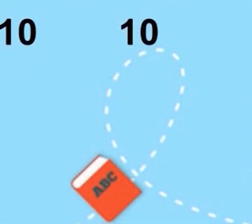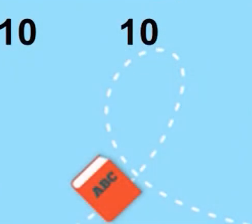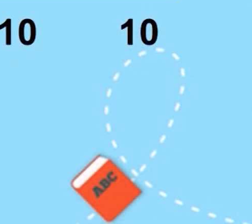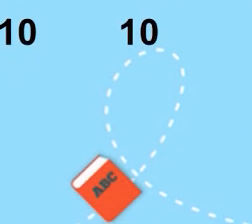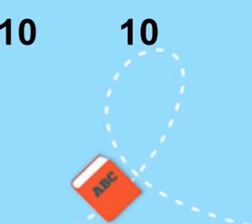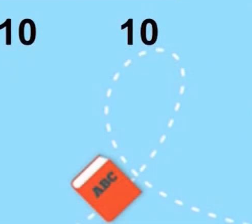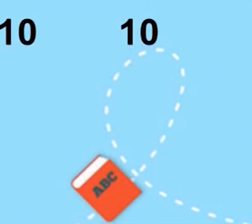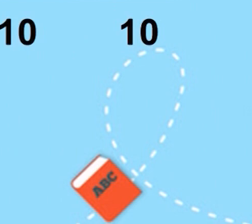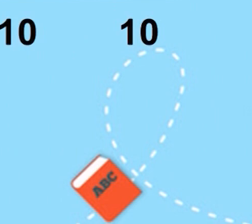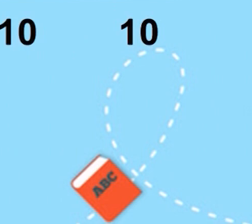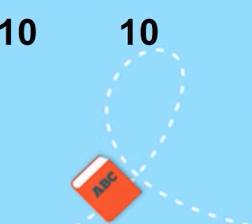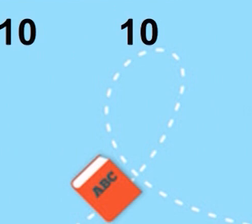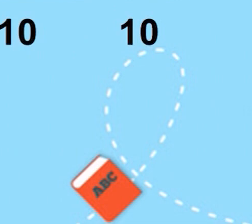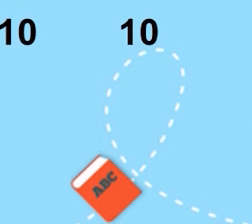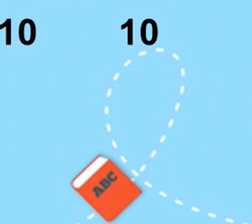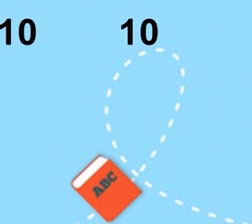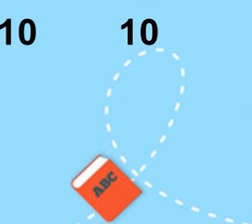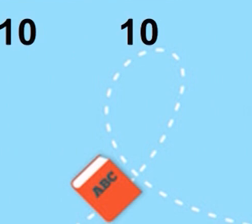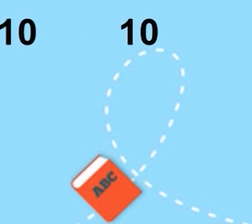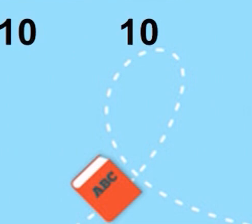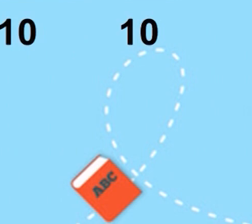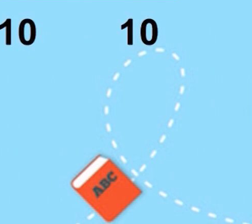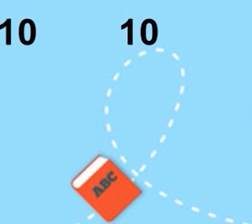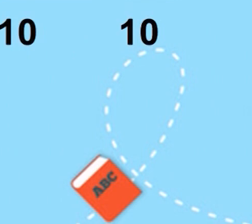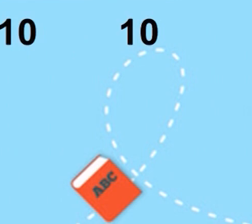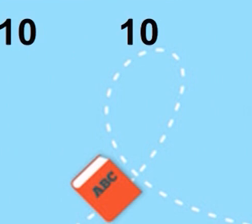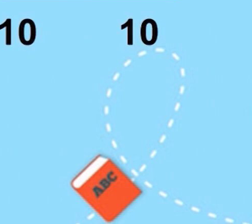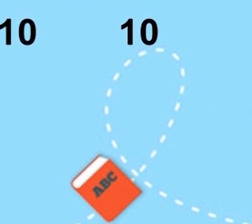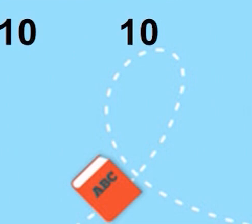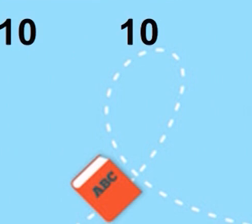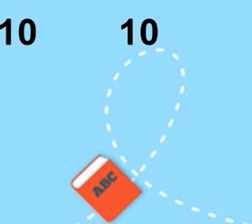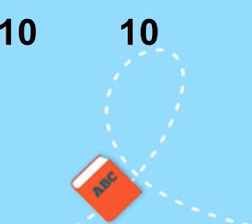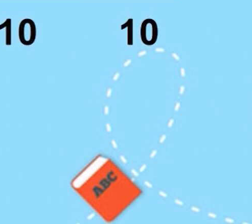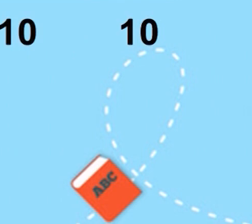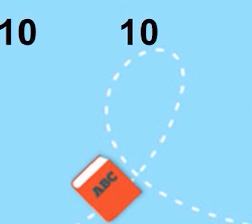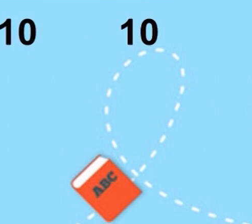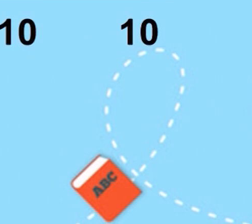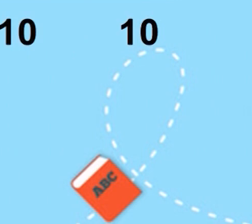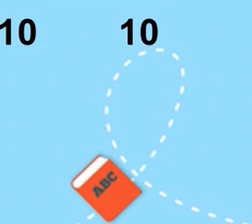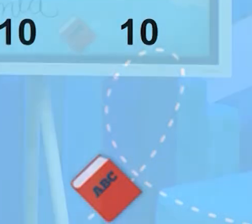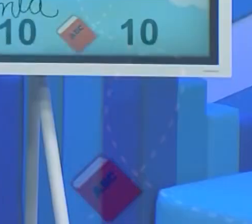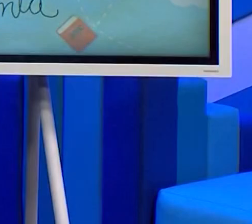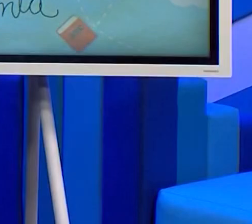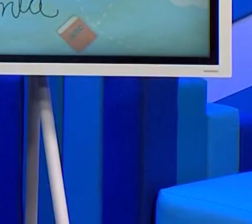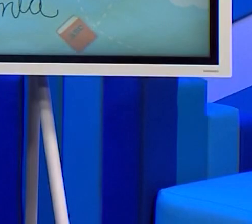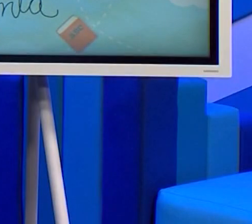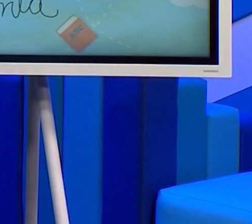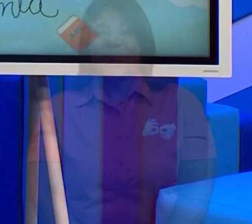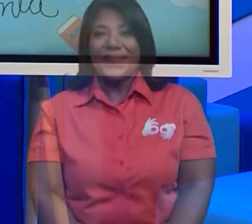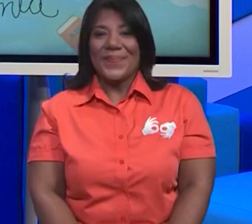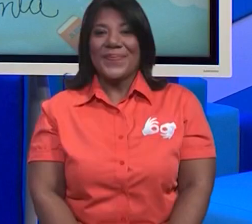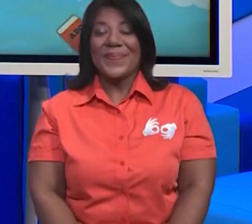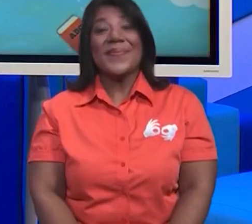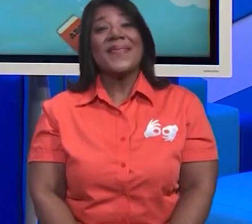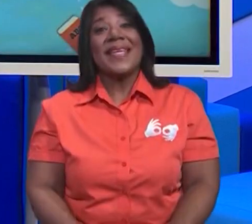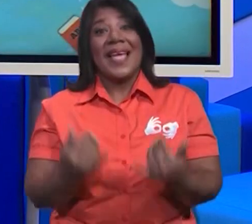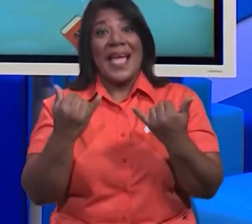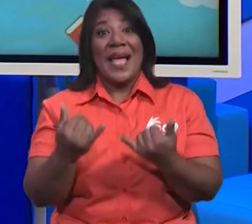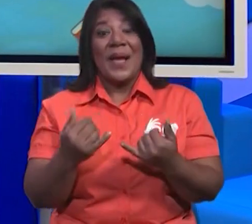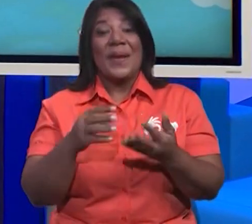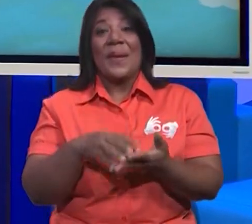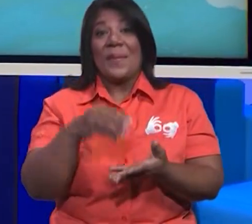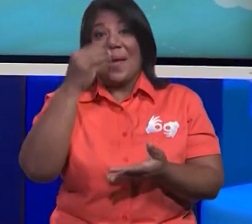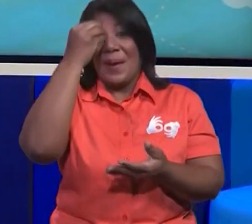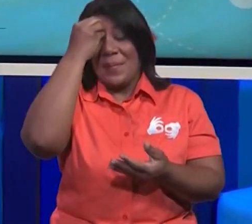¿Ok? Muy bien. Continuamos. Borramos. Y seguimos, ¿verdad? Aprendiendo muchos más números. Vamos, chicos.